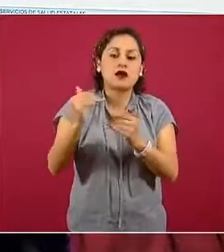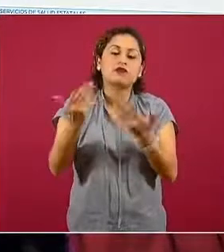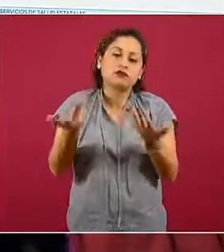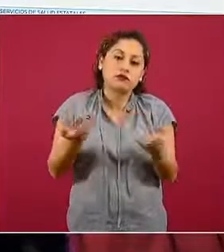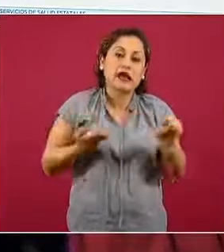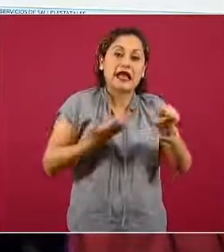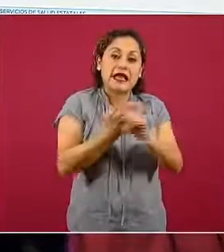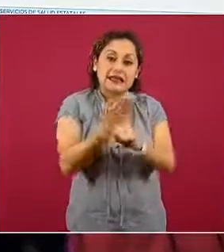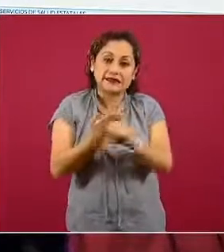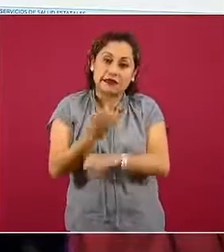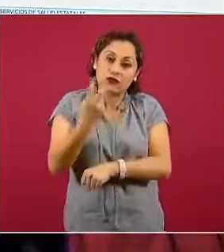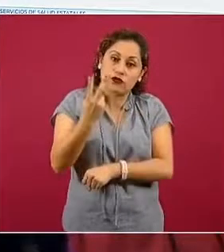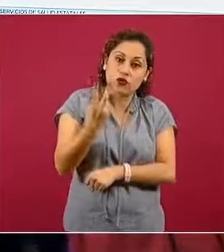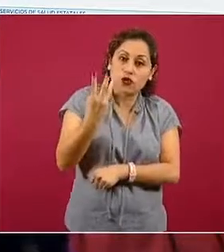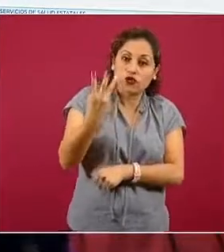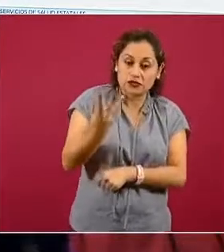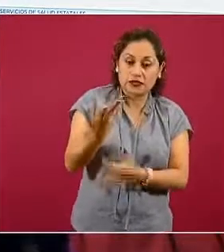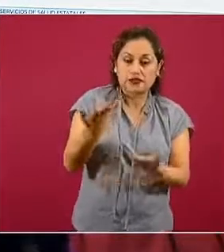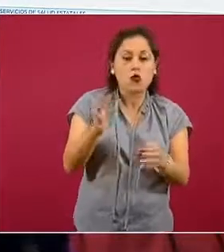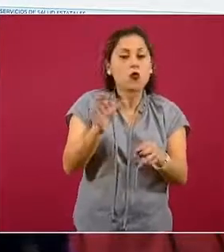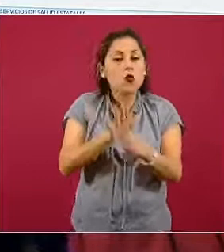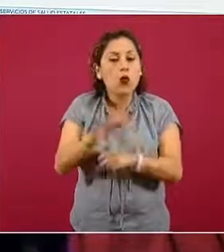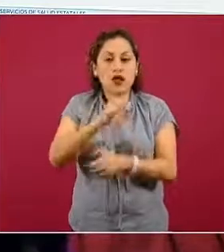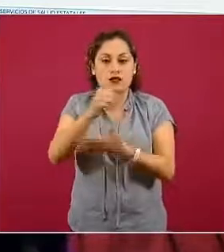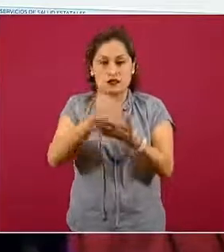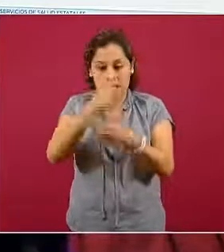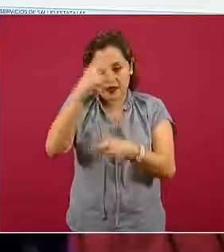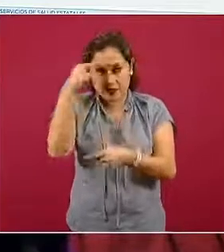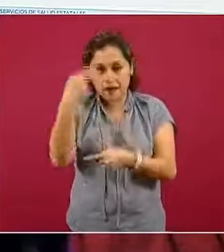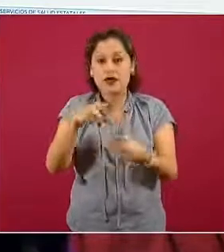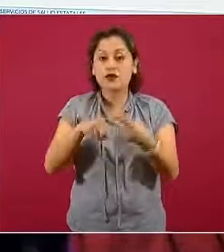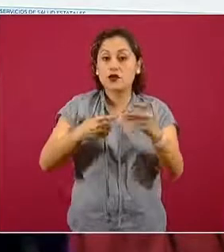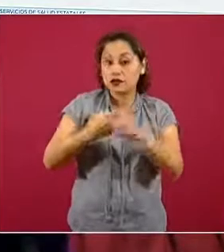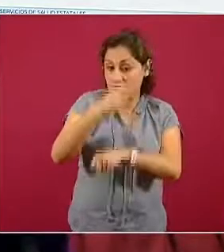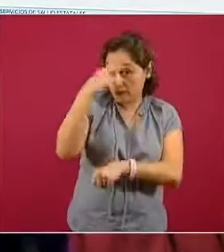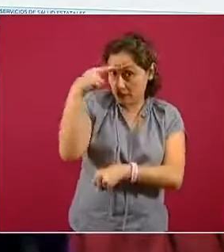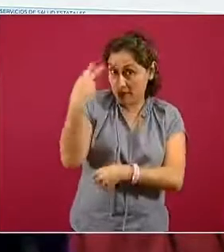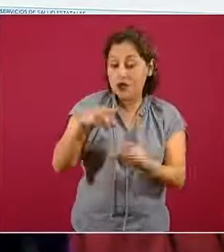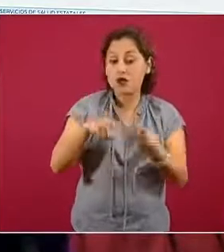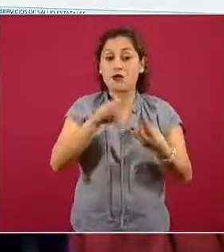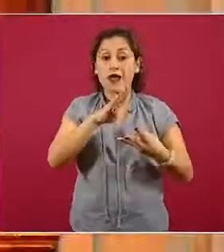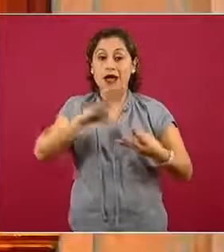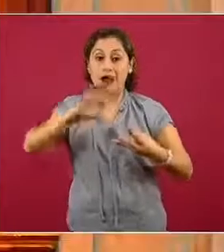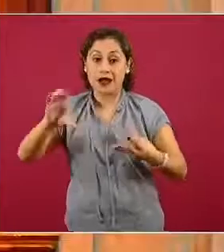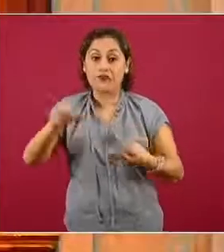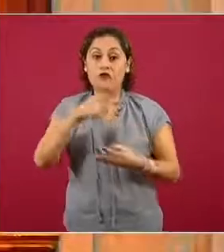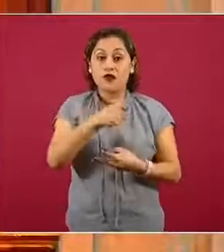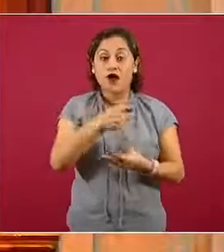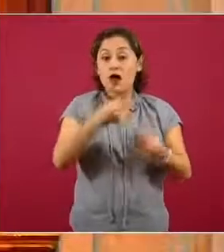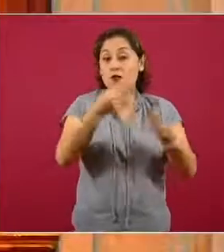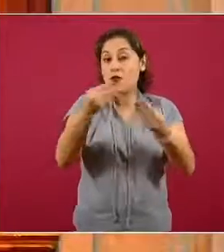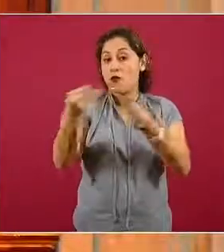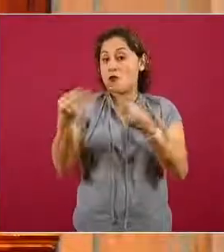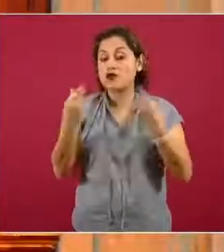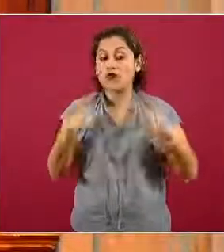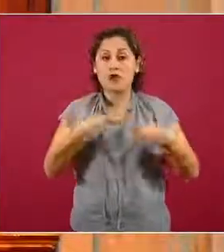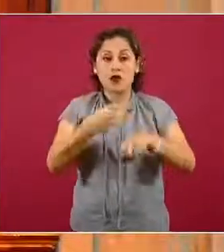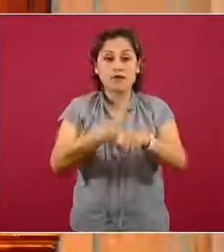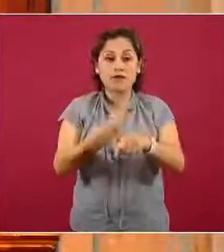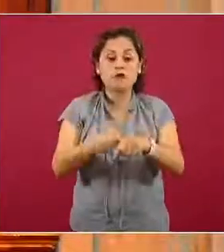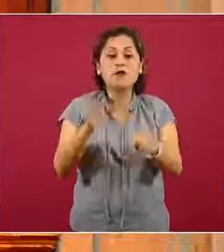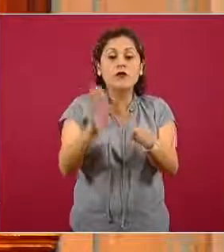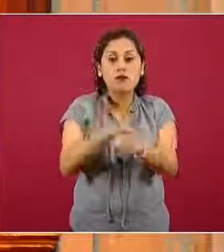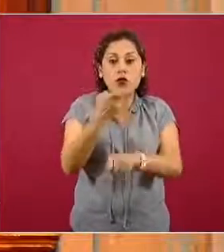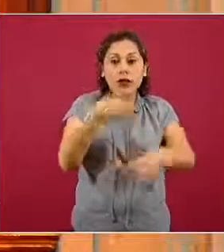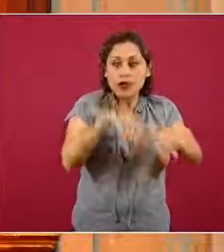de comentar, Ciudad de México, Estado de México y Baja California, California son las que más están contribuyendo con este incremento,